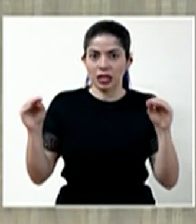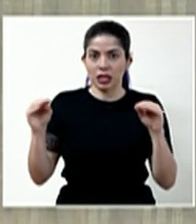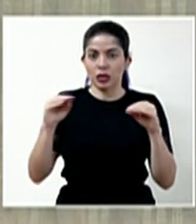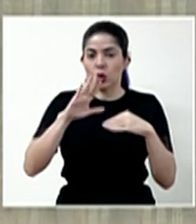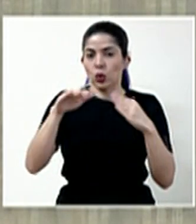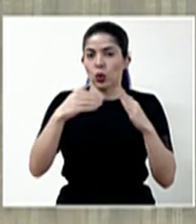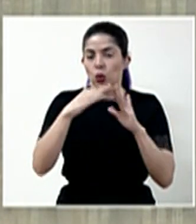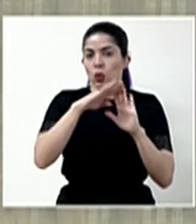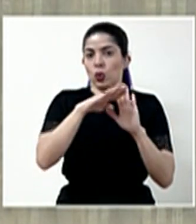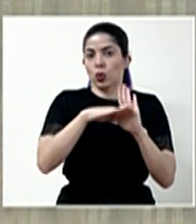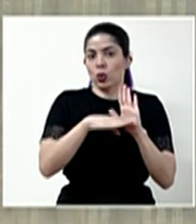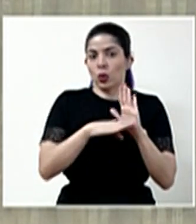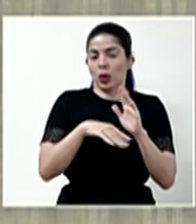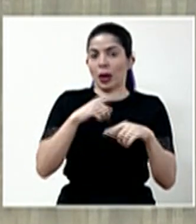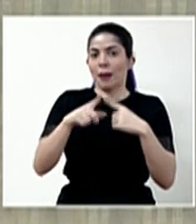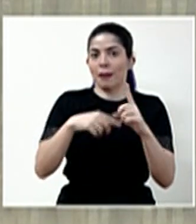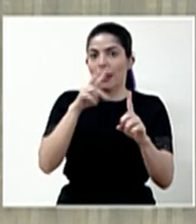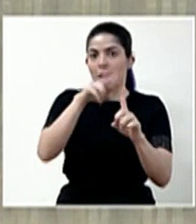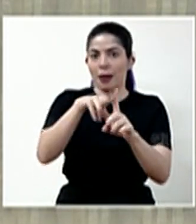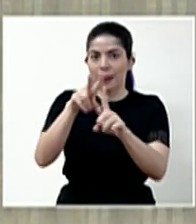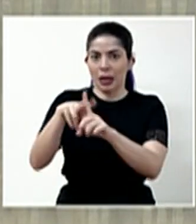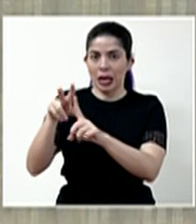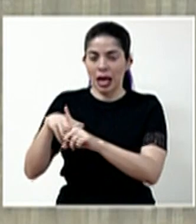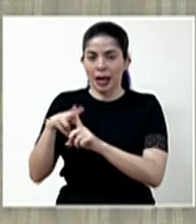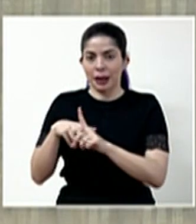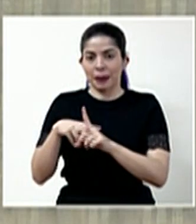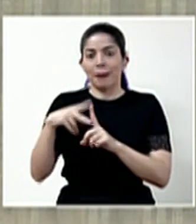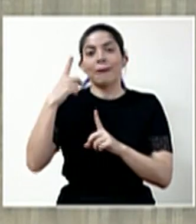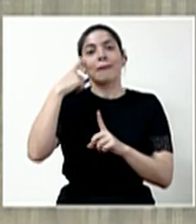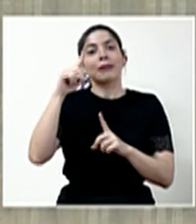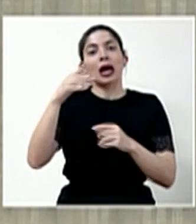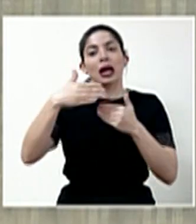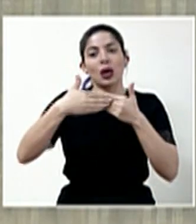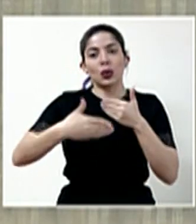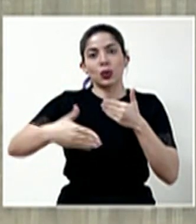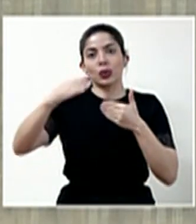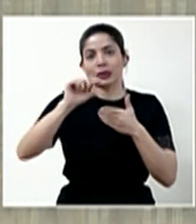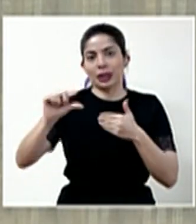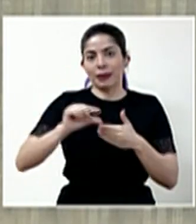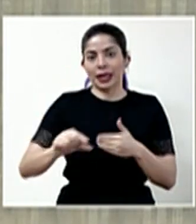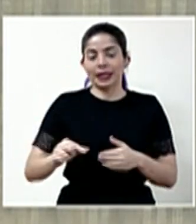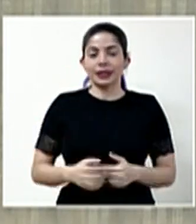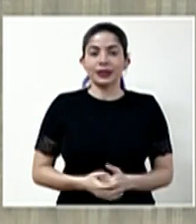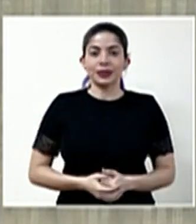todas las medidas que se van a ir levantando para las siguientes semanas.